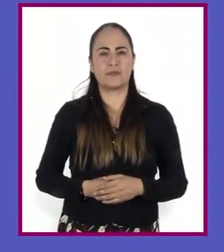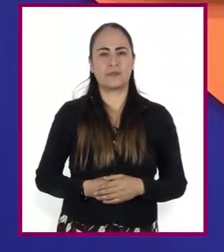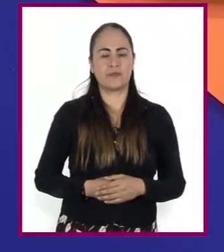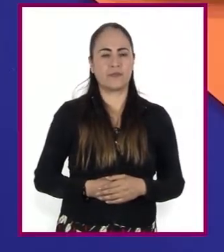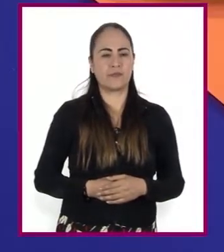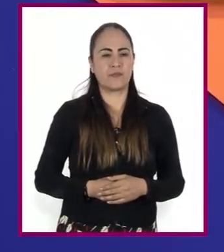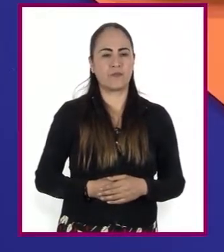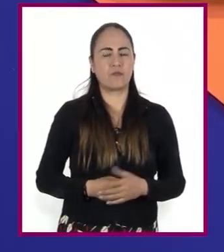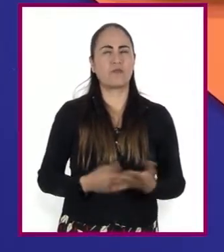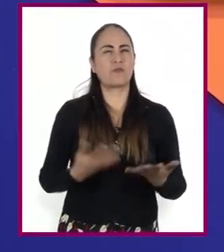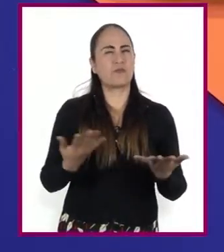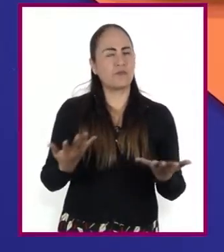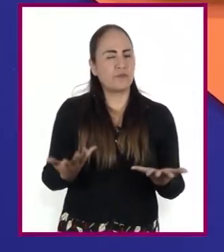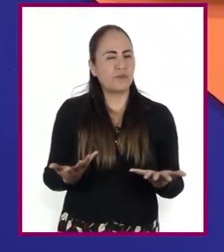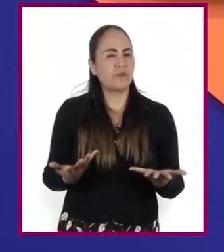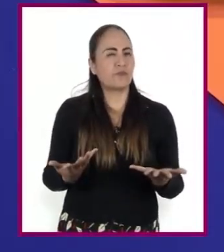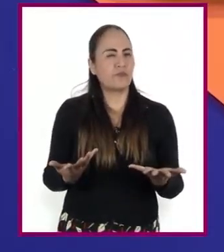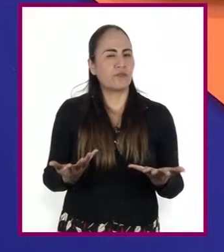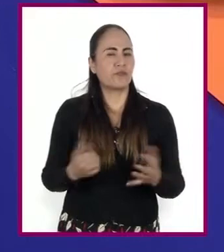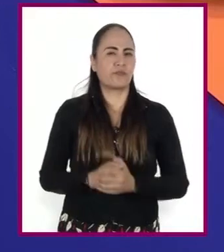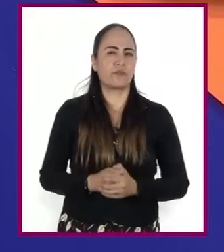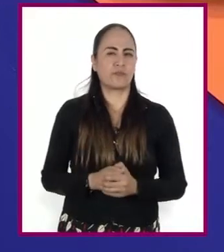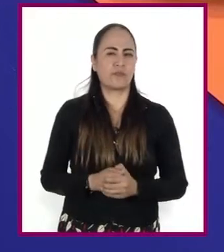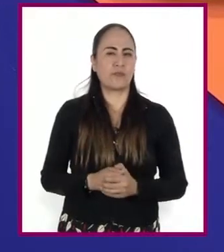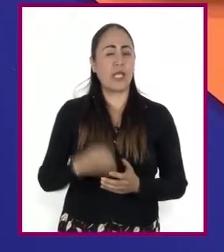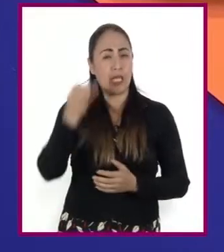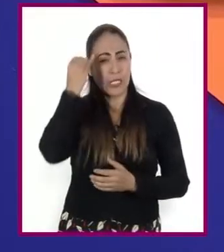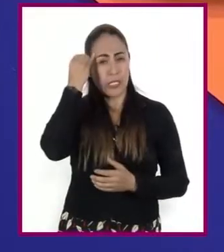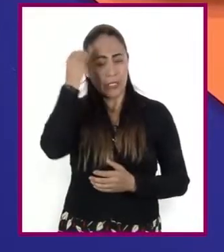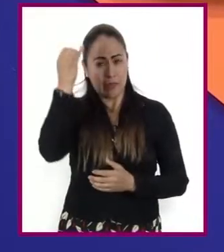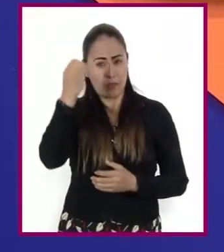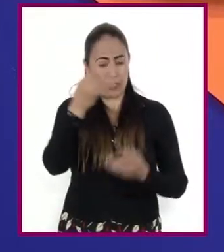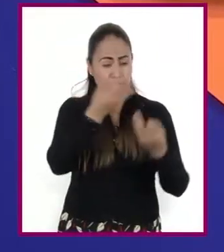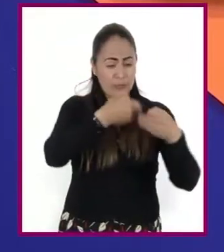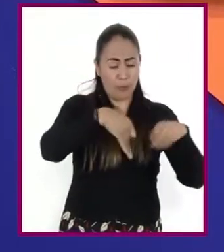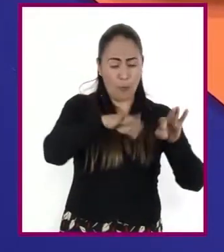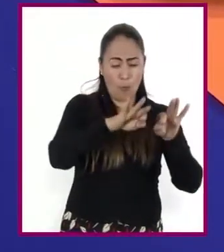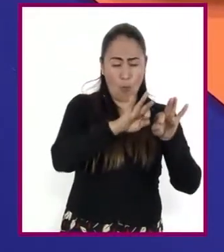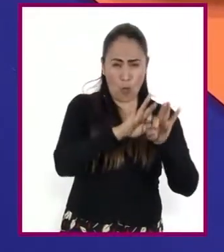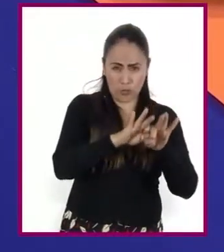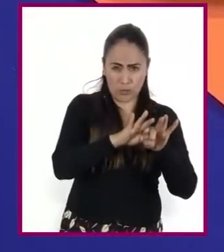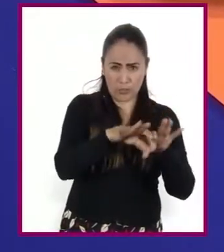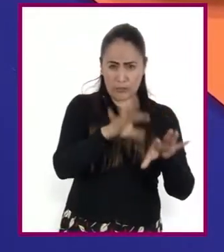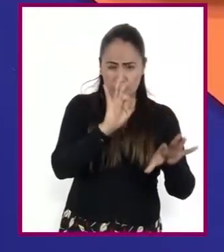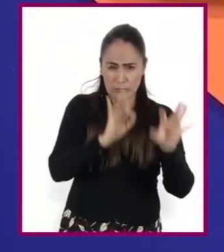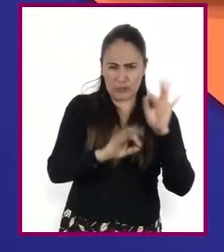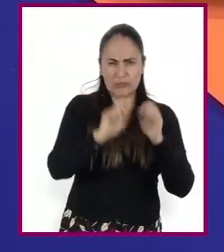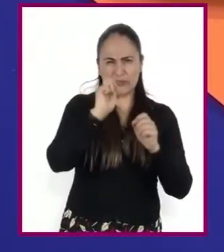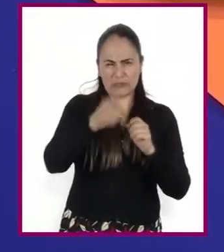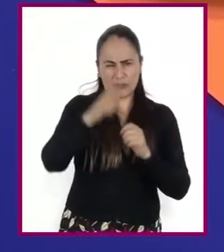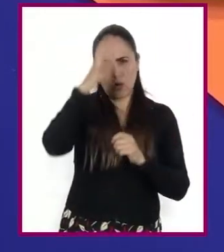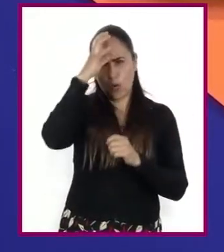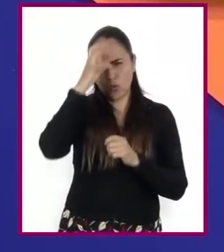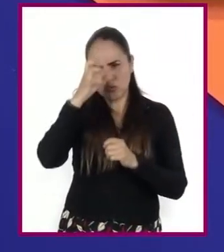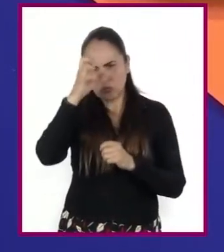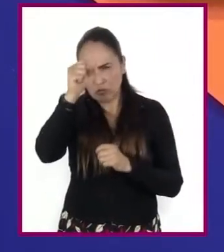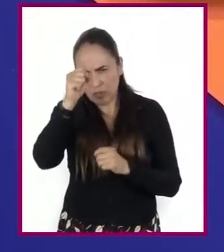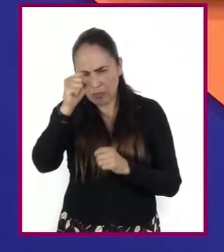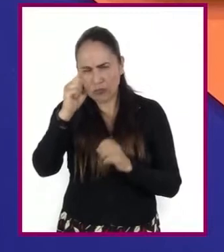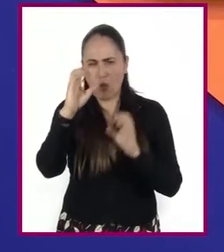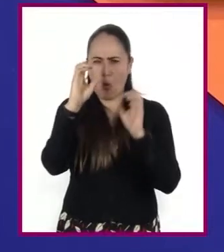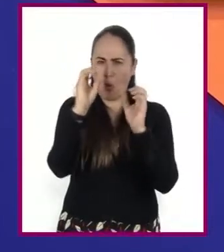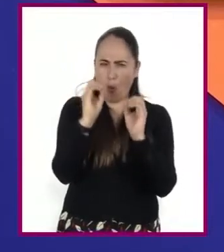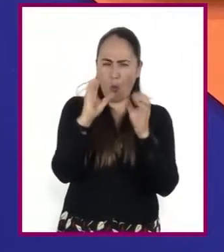texto. Entonces, en las ideas principales encontramos conceptos o definiciones.